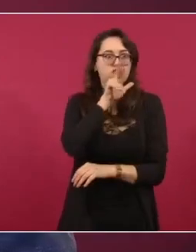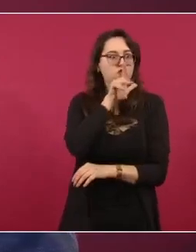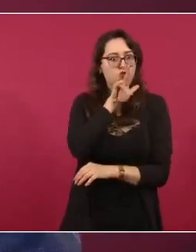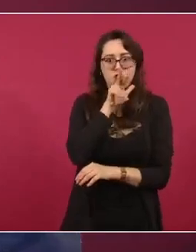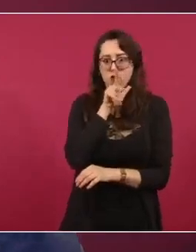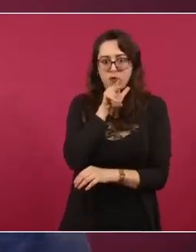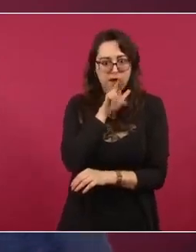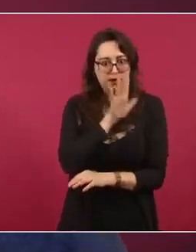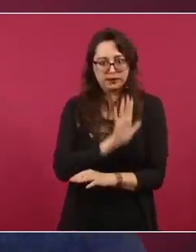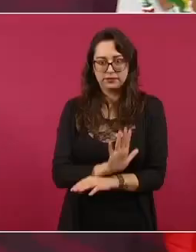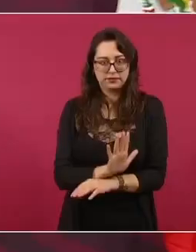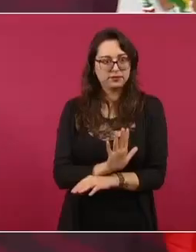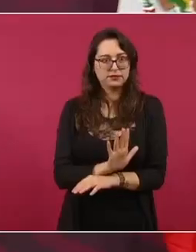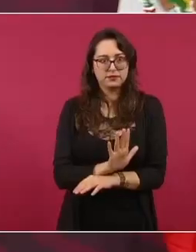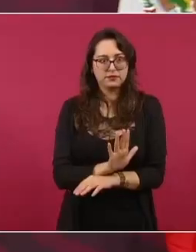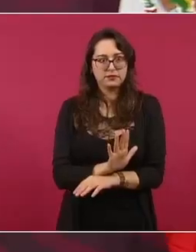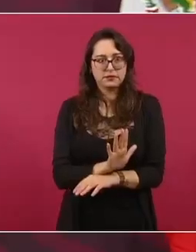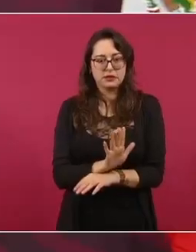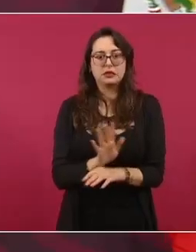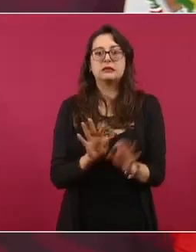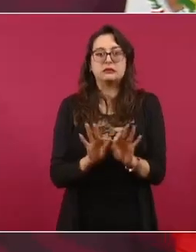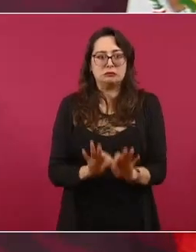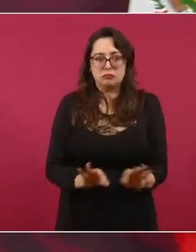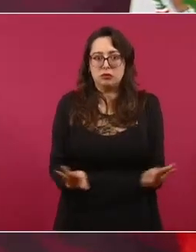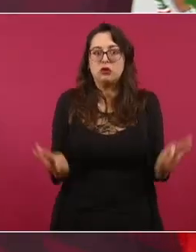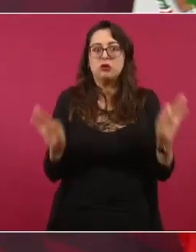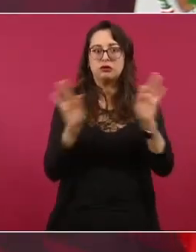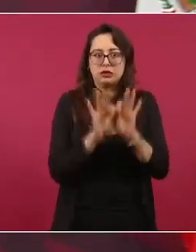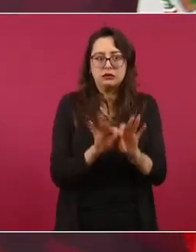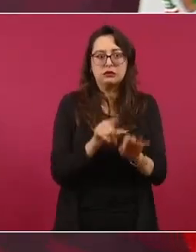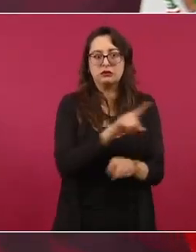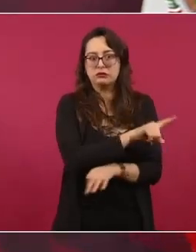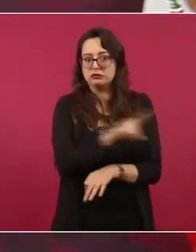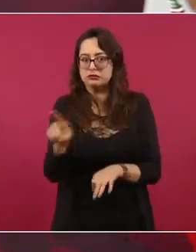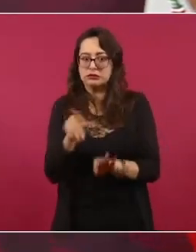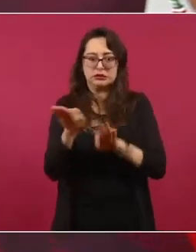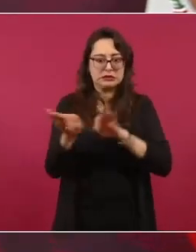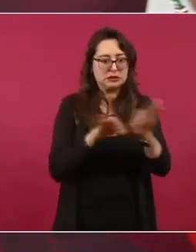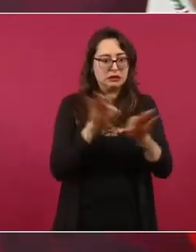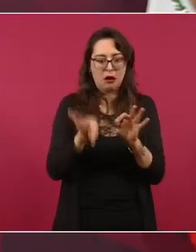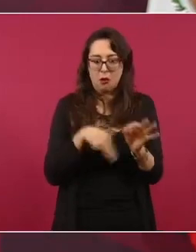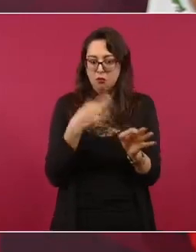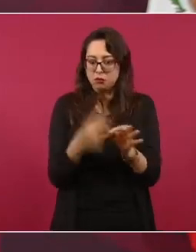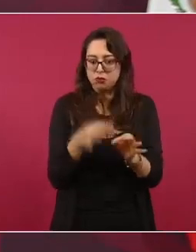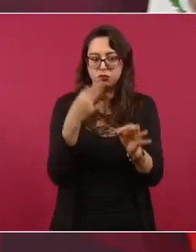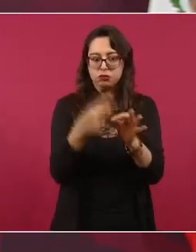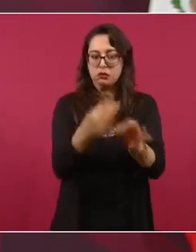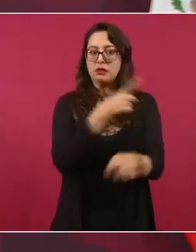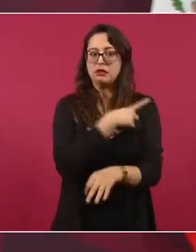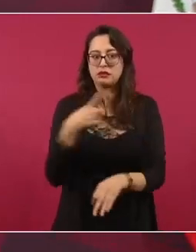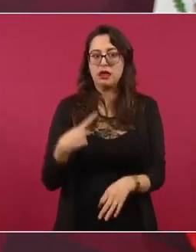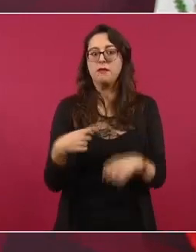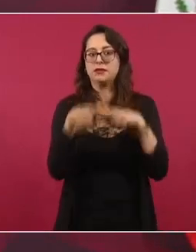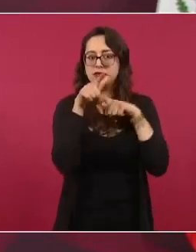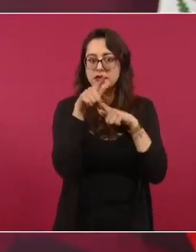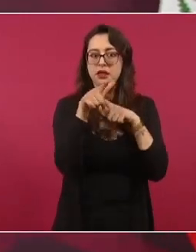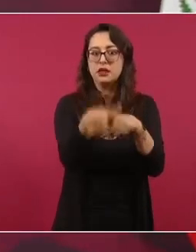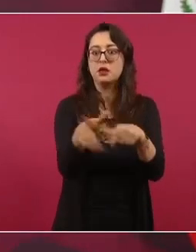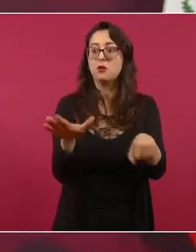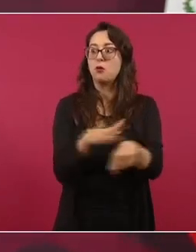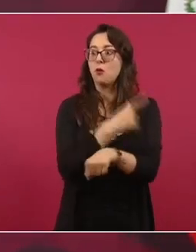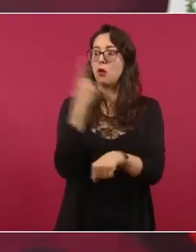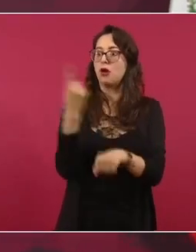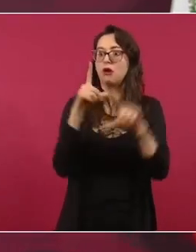porque la seguridad pública es y seguirá siendo una prioridad de nuestro